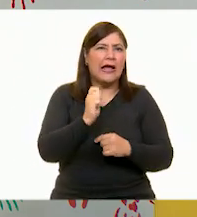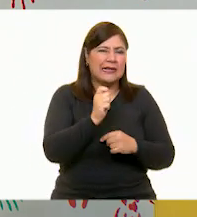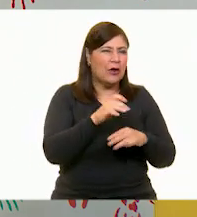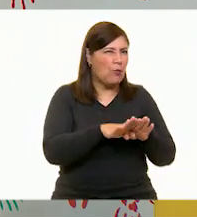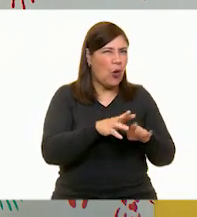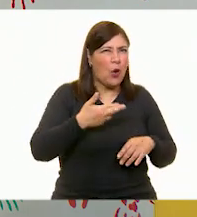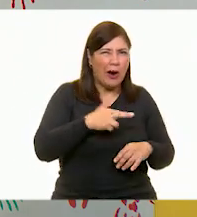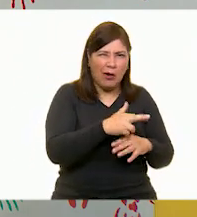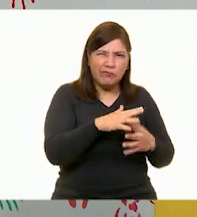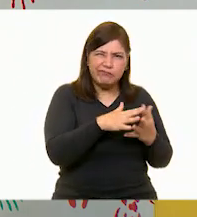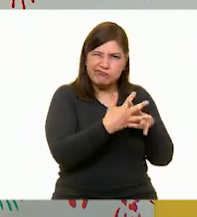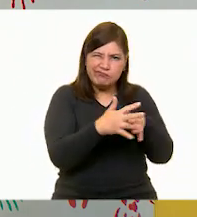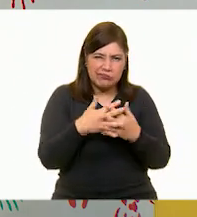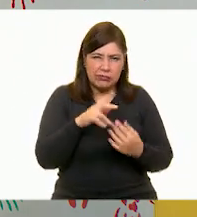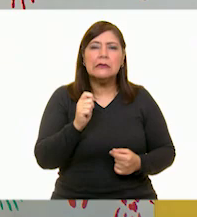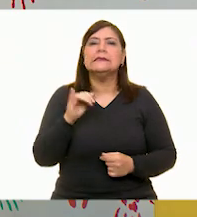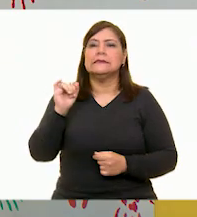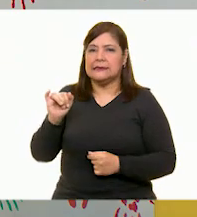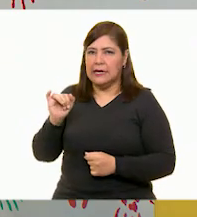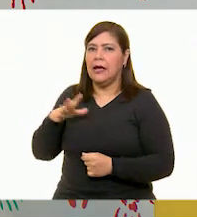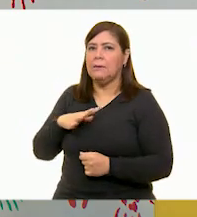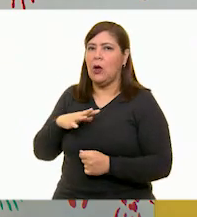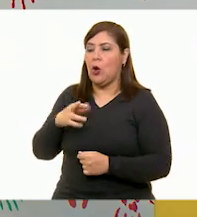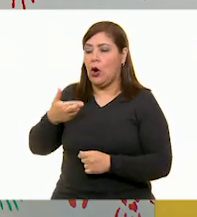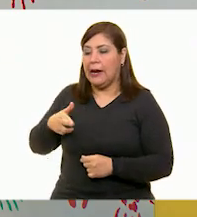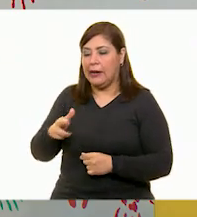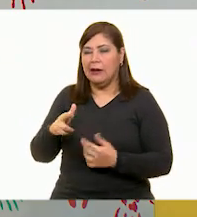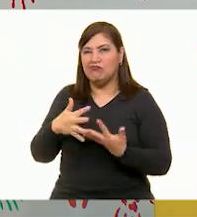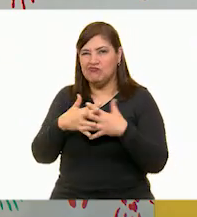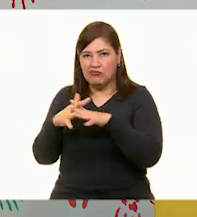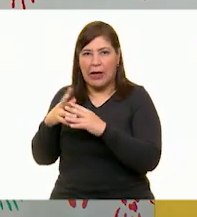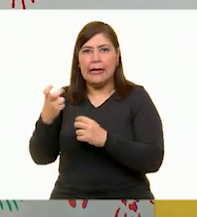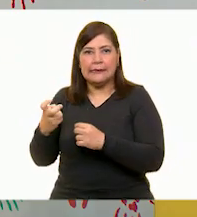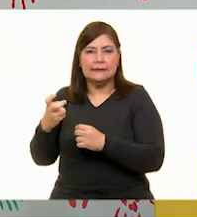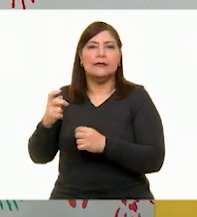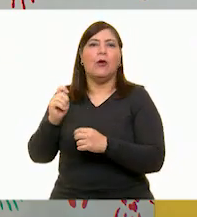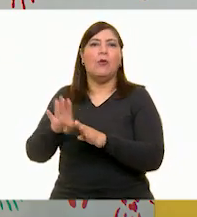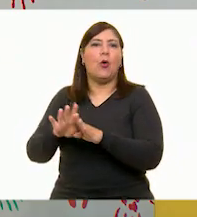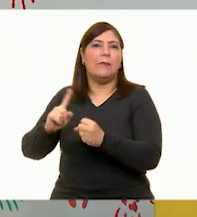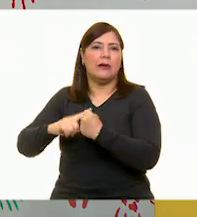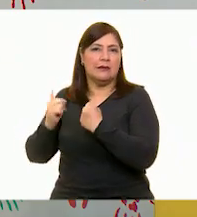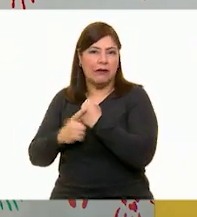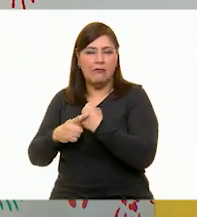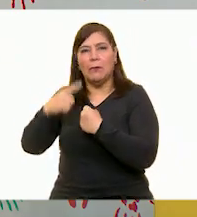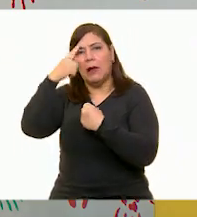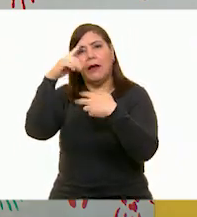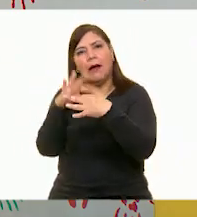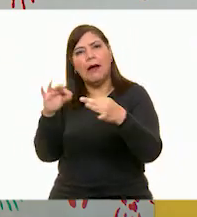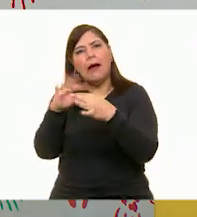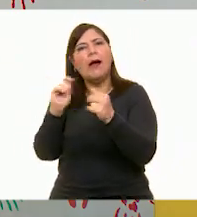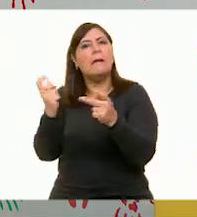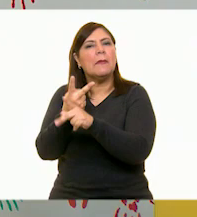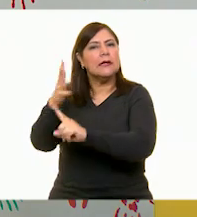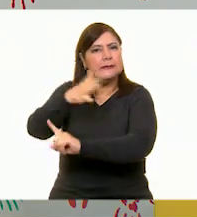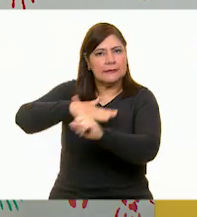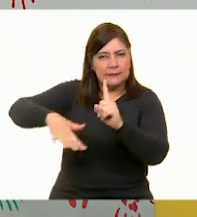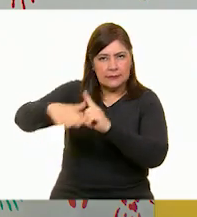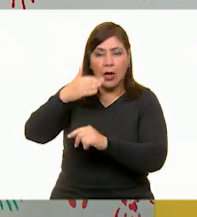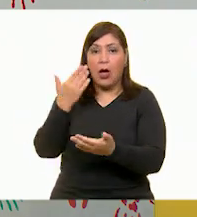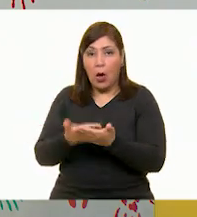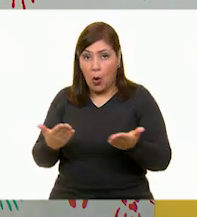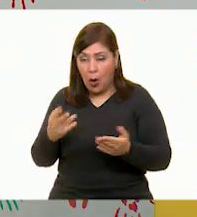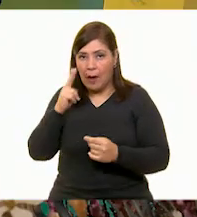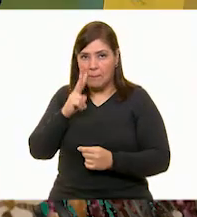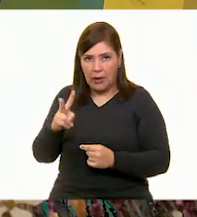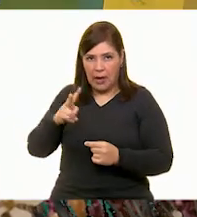Exactamente. Vamos a ver el río revuelto, es una perfecta metáfora para hablar del medio ambiente. Estamos viendo ahora este